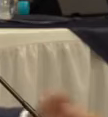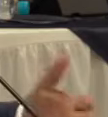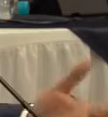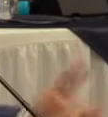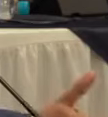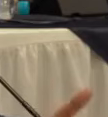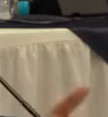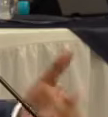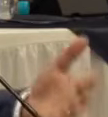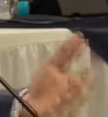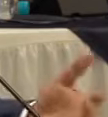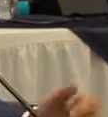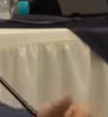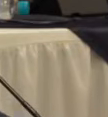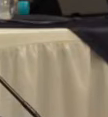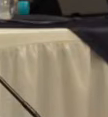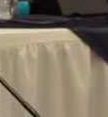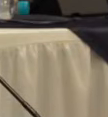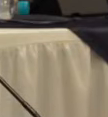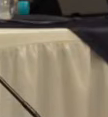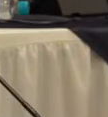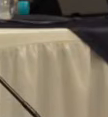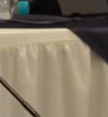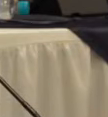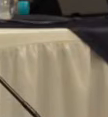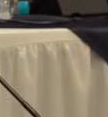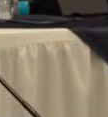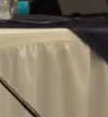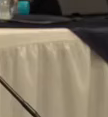¿Hace cuántos veces que no le damos un abrazo a un amigo?